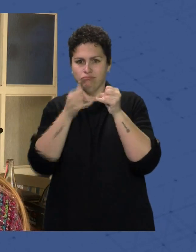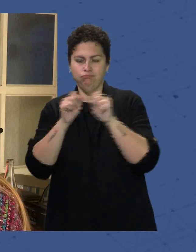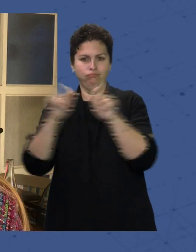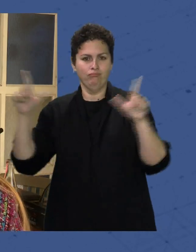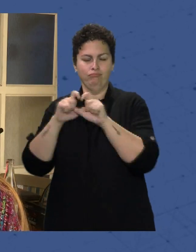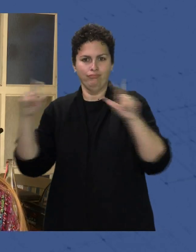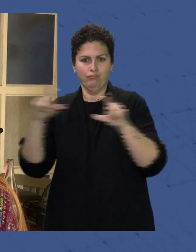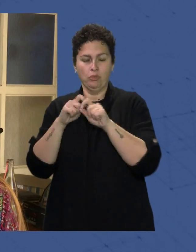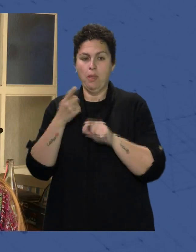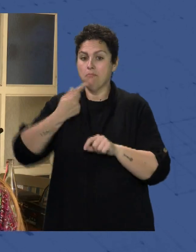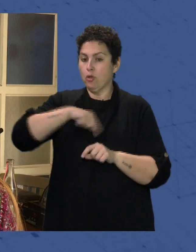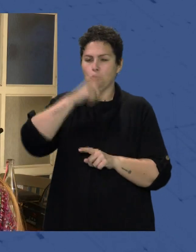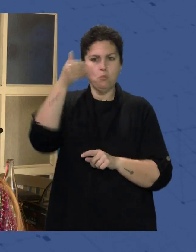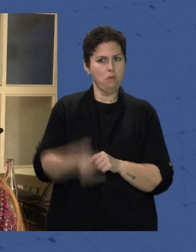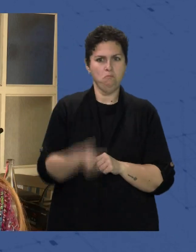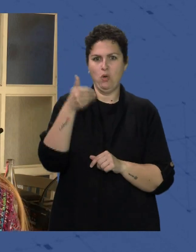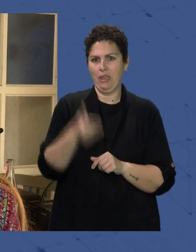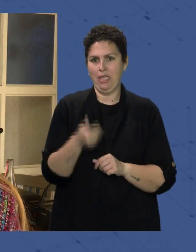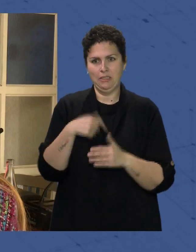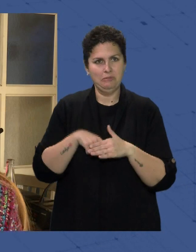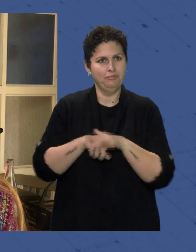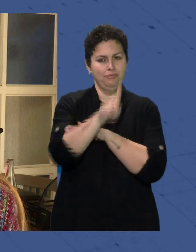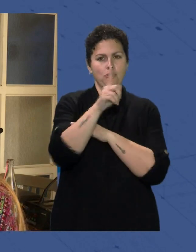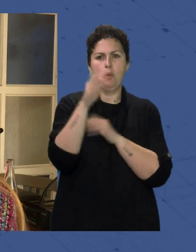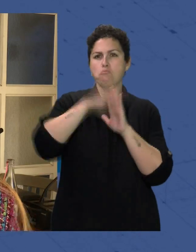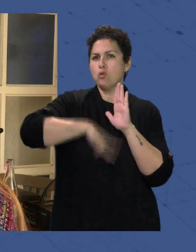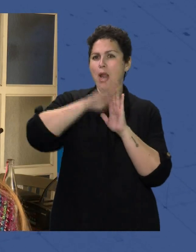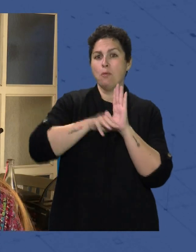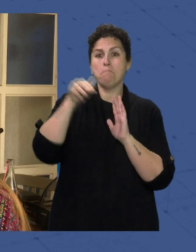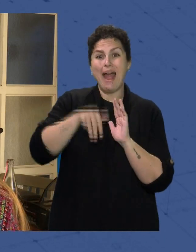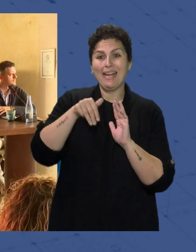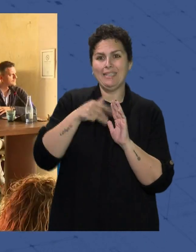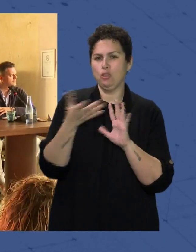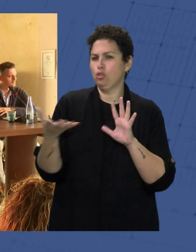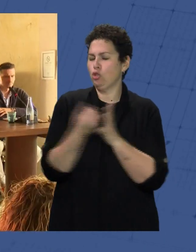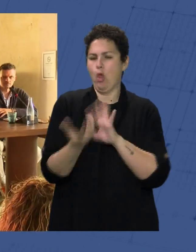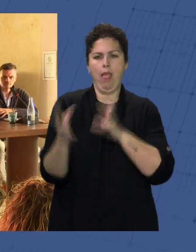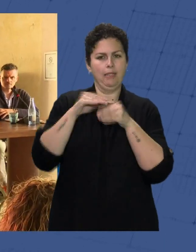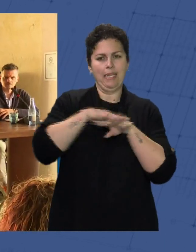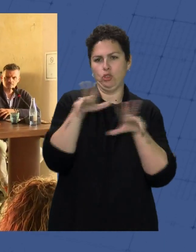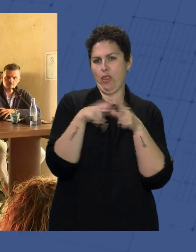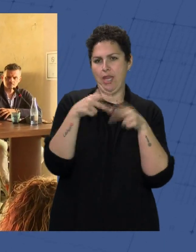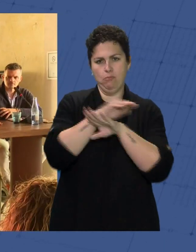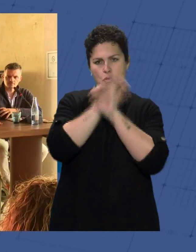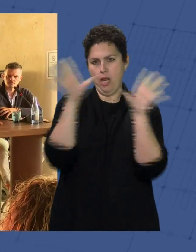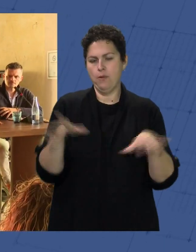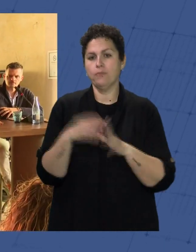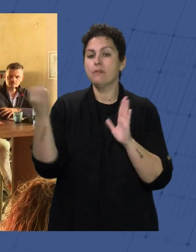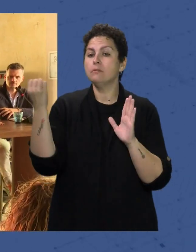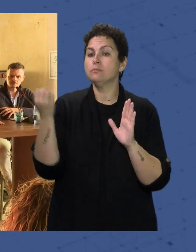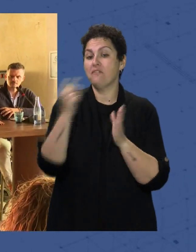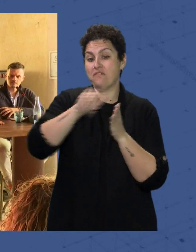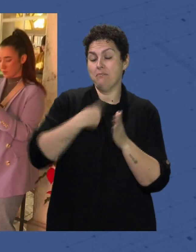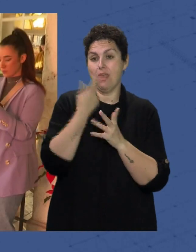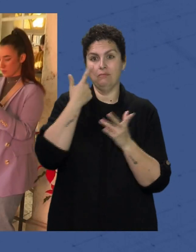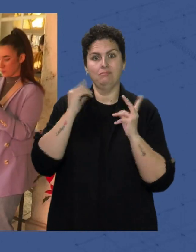importante Y todo el programa De marketing Va adaptado A las redes sociales Ya con una firma Muy conocida Sigue llegando A sus